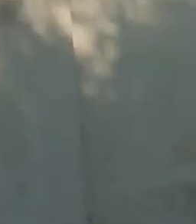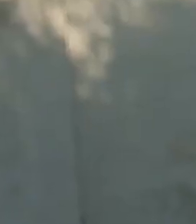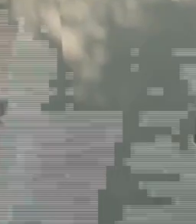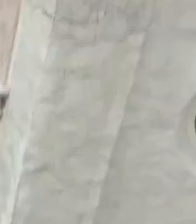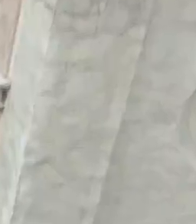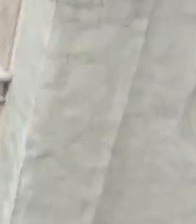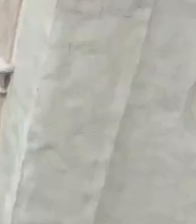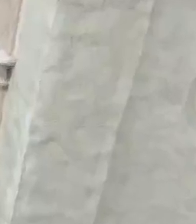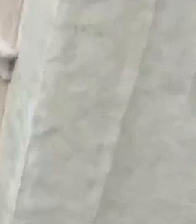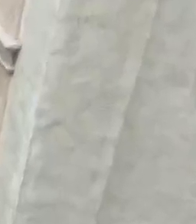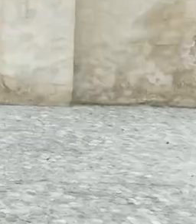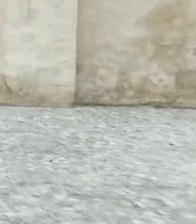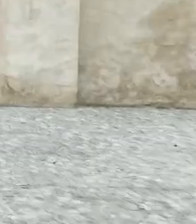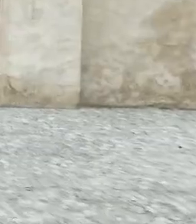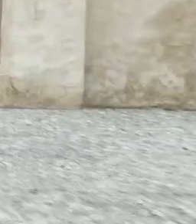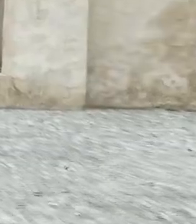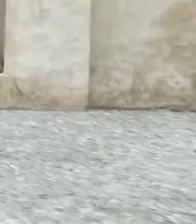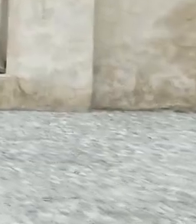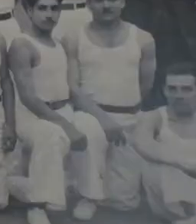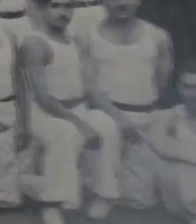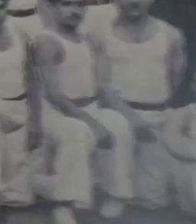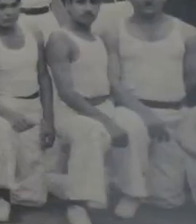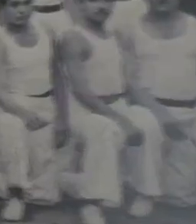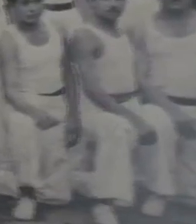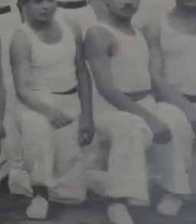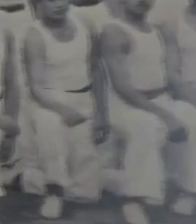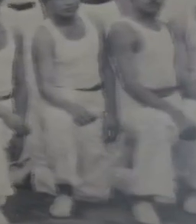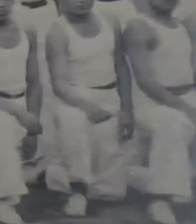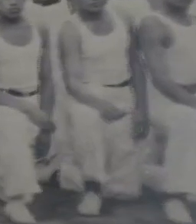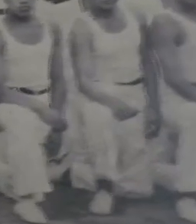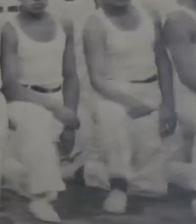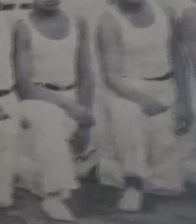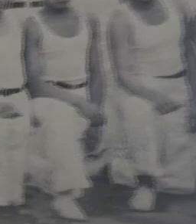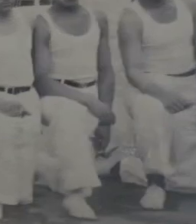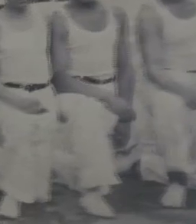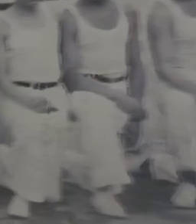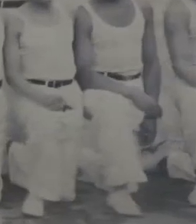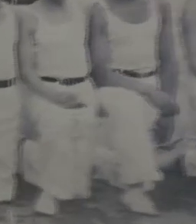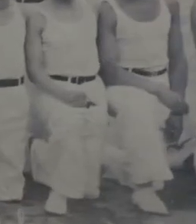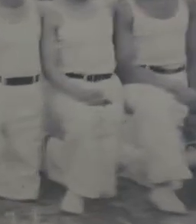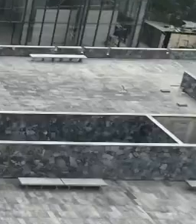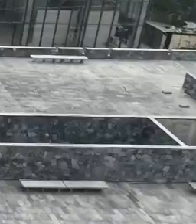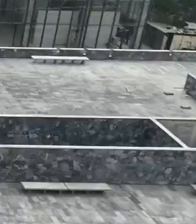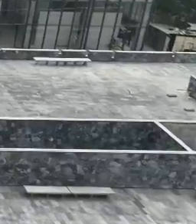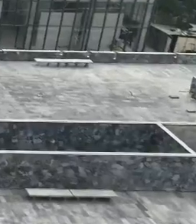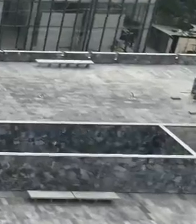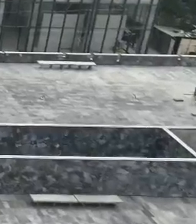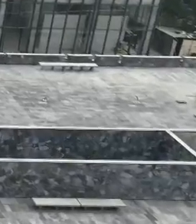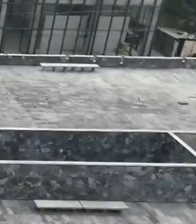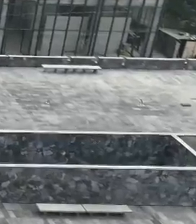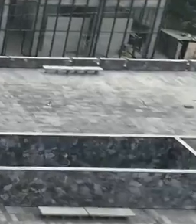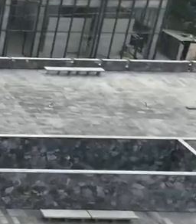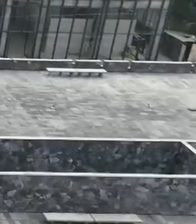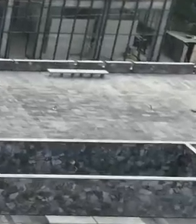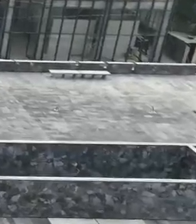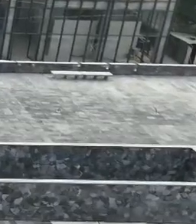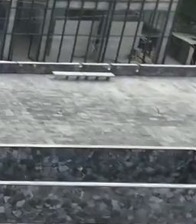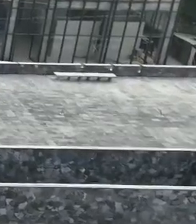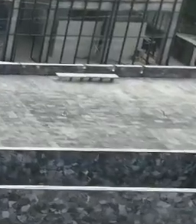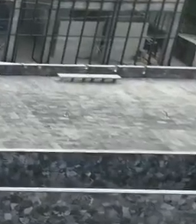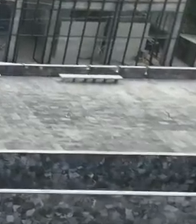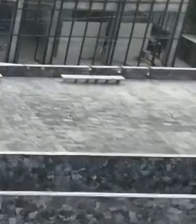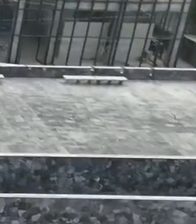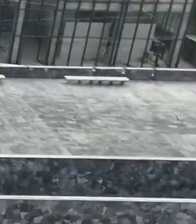y la ermita de Santa Fe será convertido en un museo de sitio y espacio comunitario. Además, las antiguas